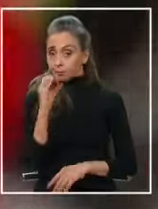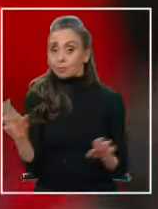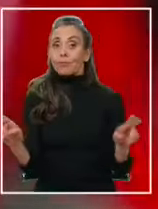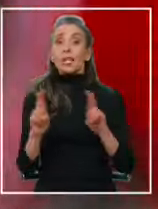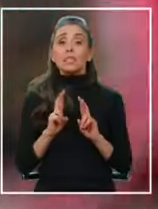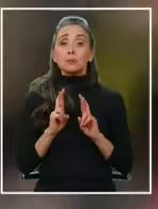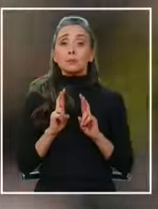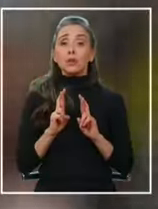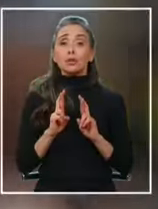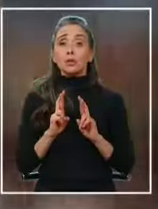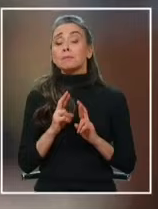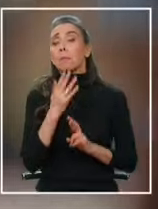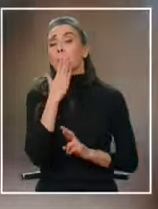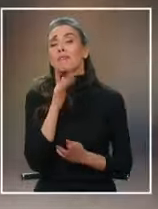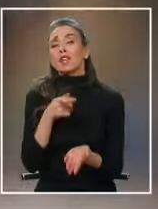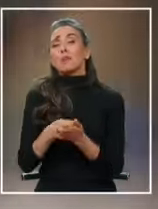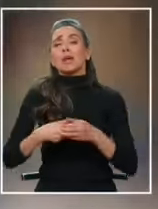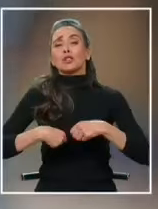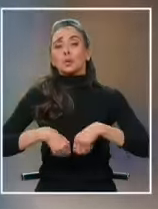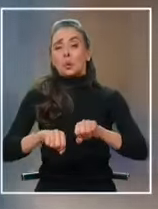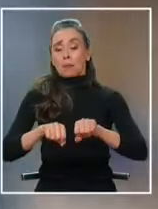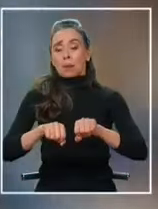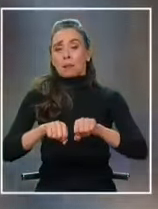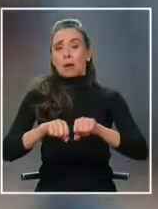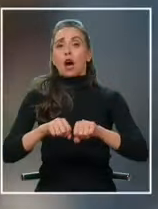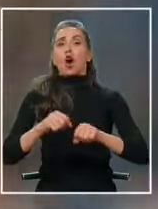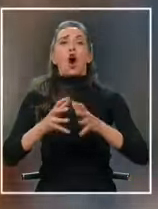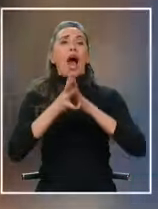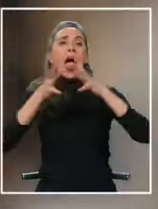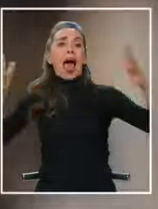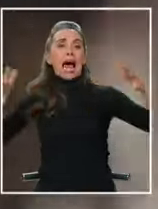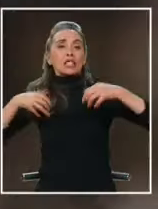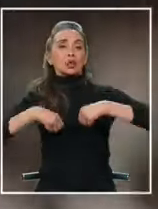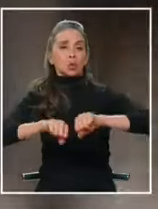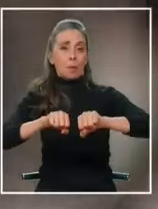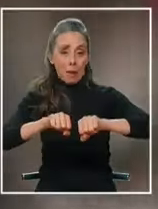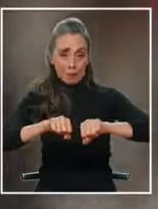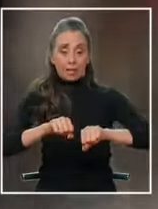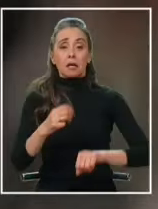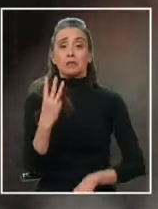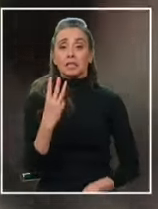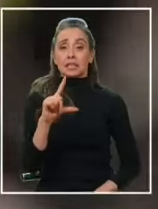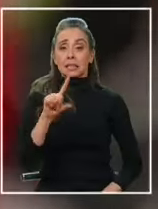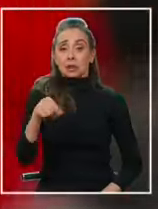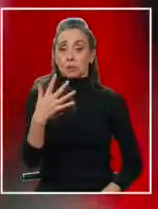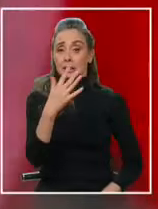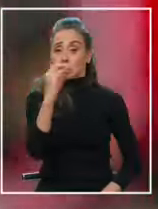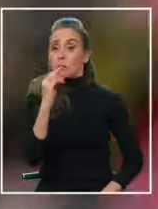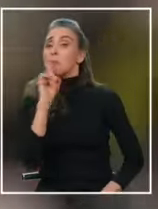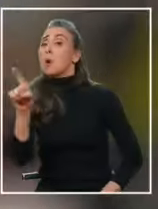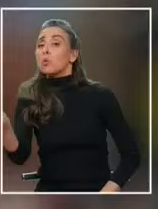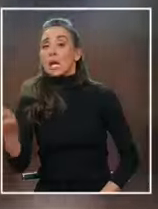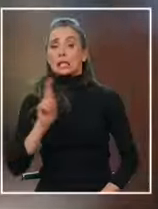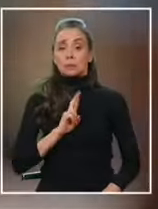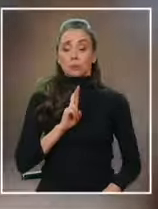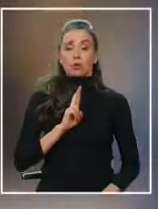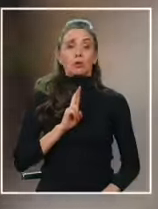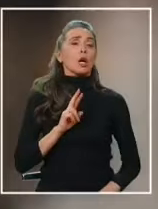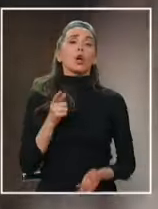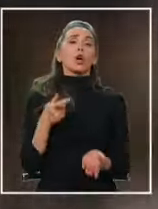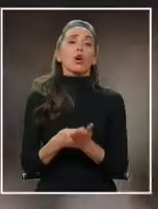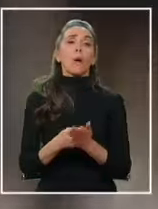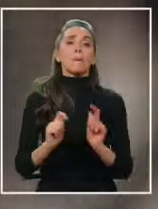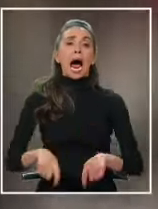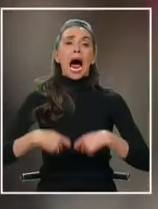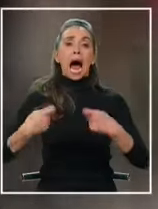% prefiere los supermercados o los hipermercados mientras un 37,5% opta